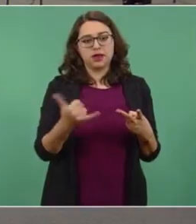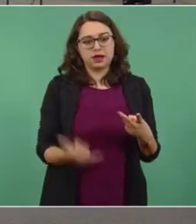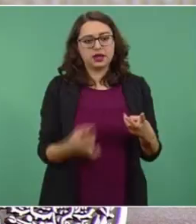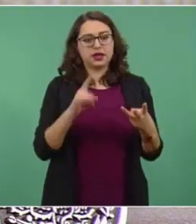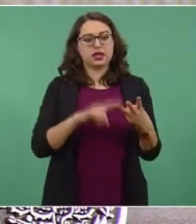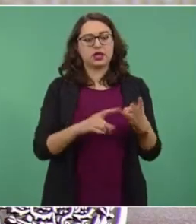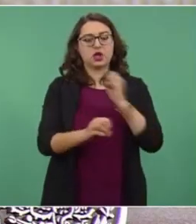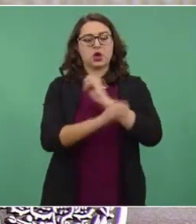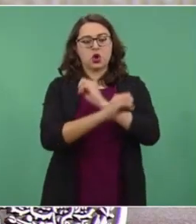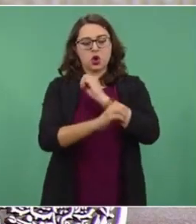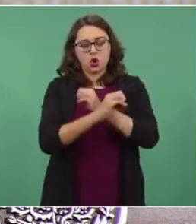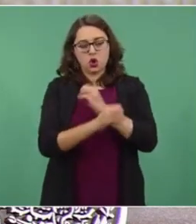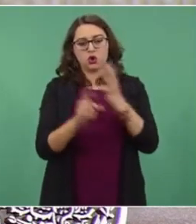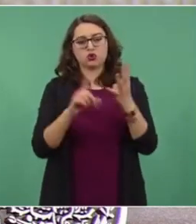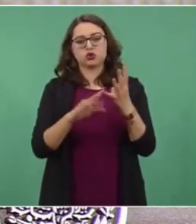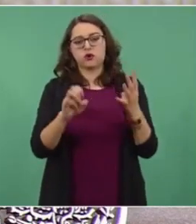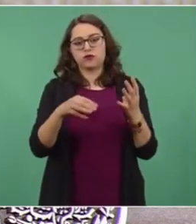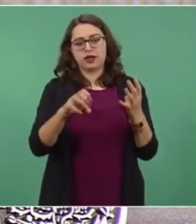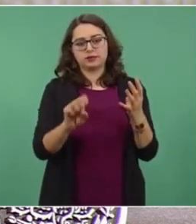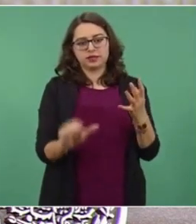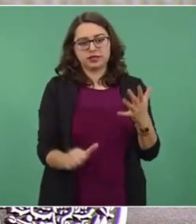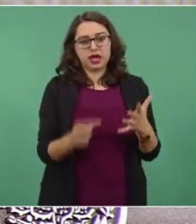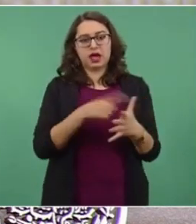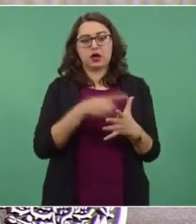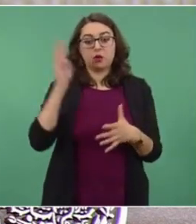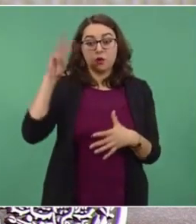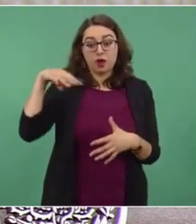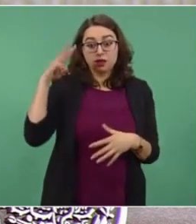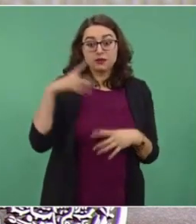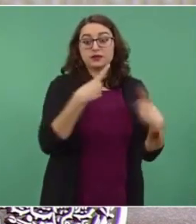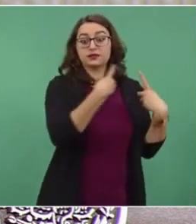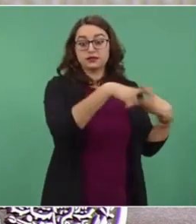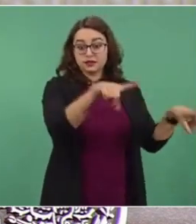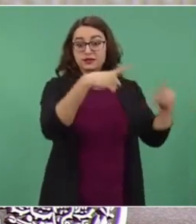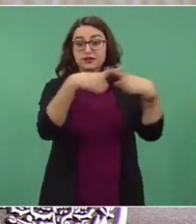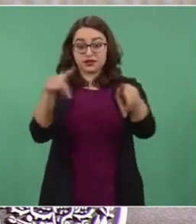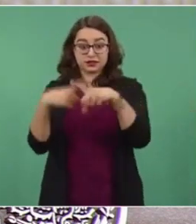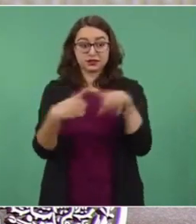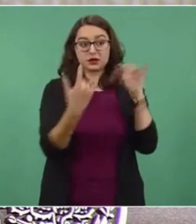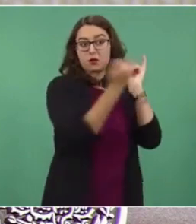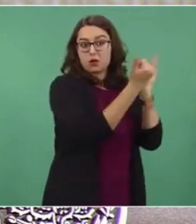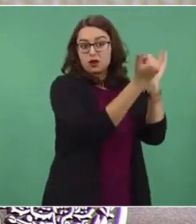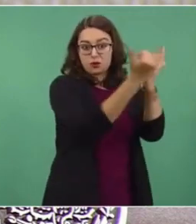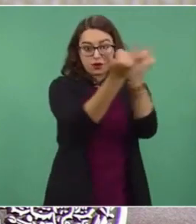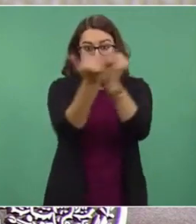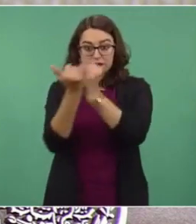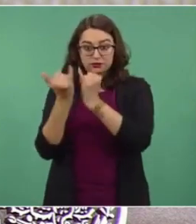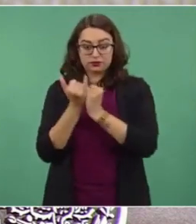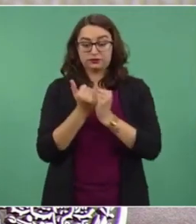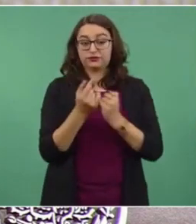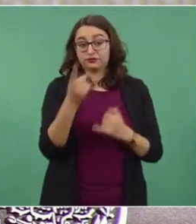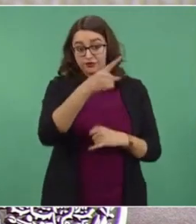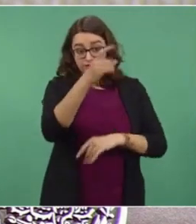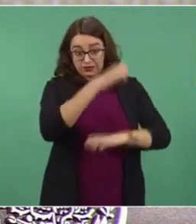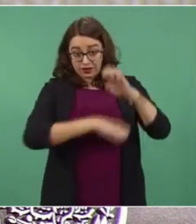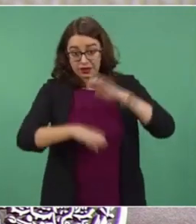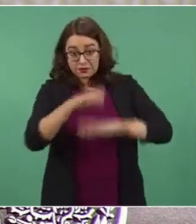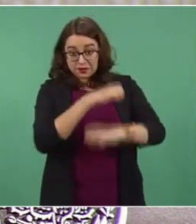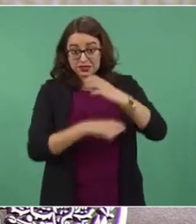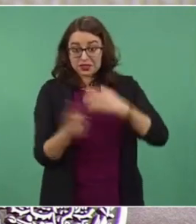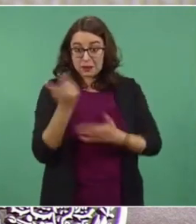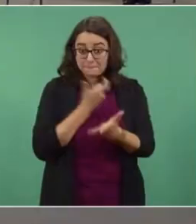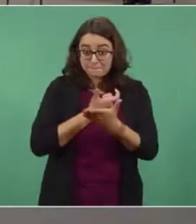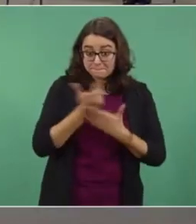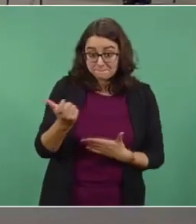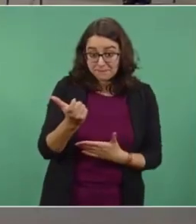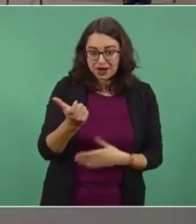FEMSA, Cemex, Walmart y otras más. Estas empresas no cubren el costo real